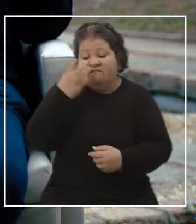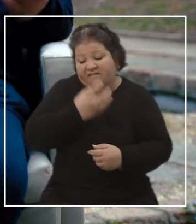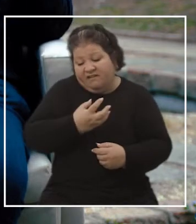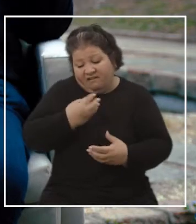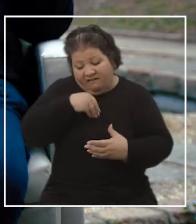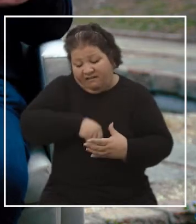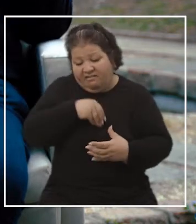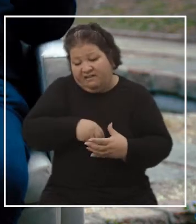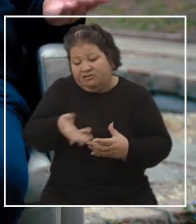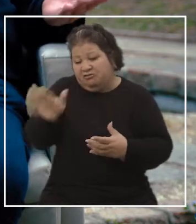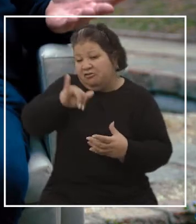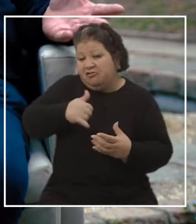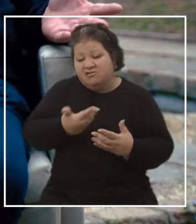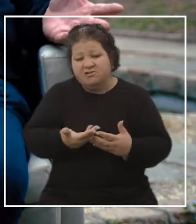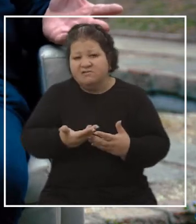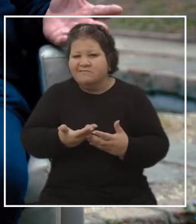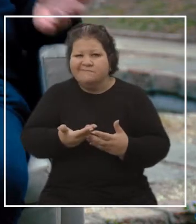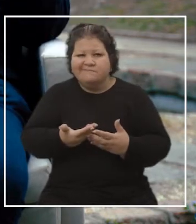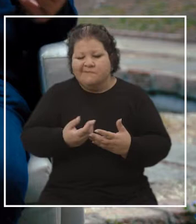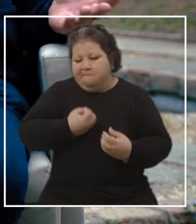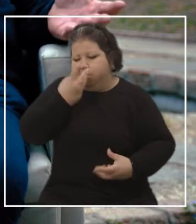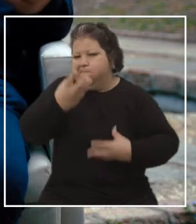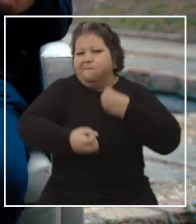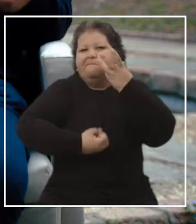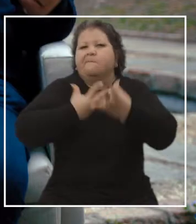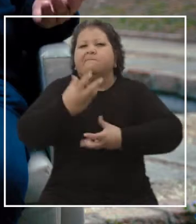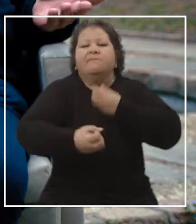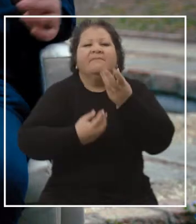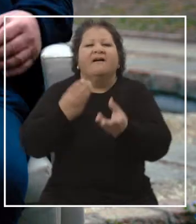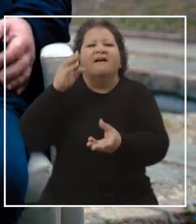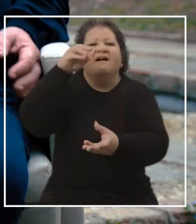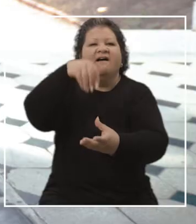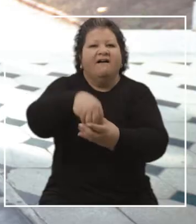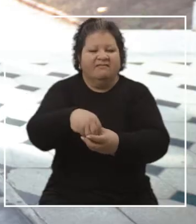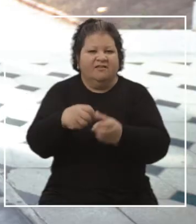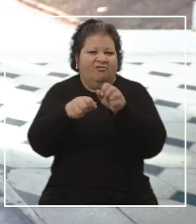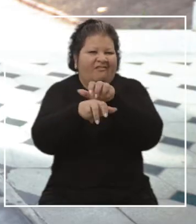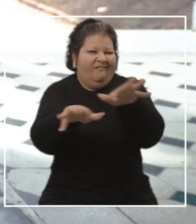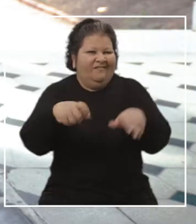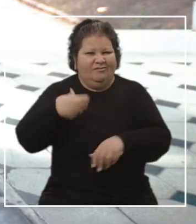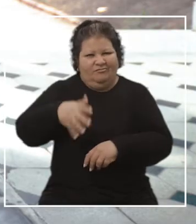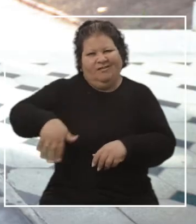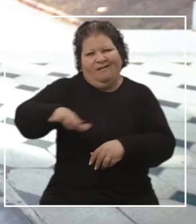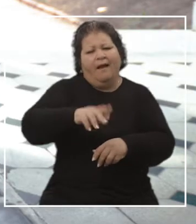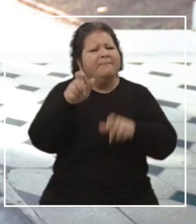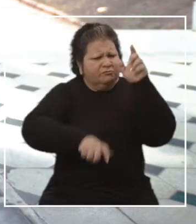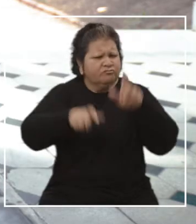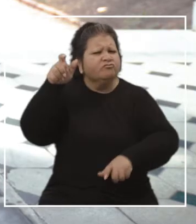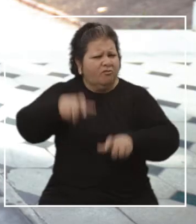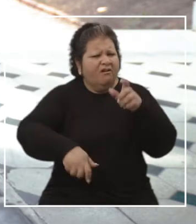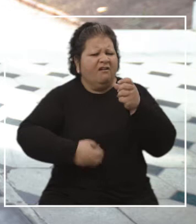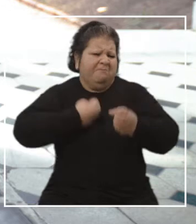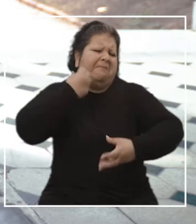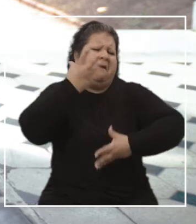humanas que nos pasan a diario, la volcamos con otra cuando tenemos la oportunidad. Como que hay gente que hace catarsis